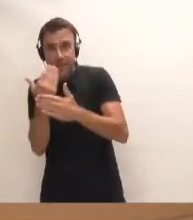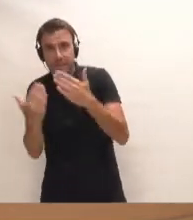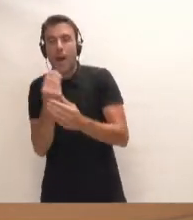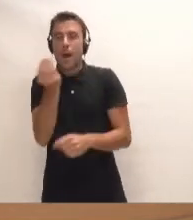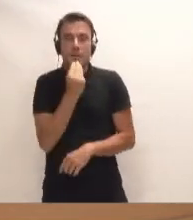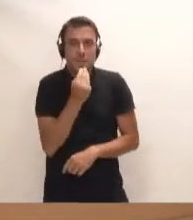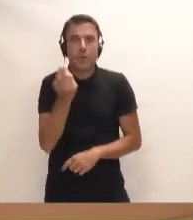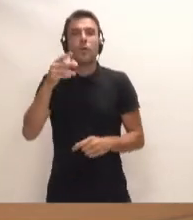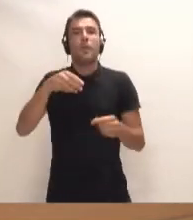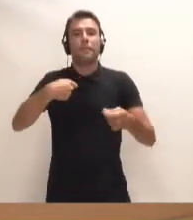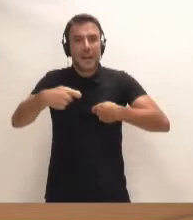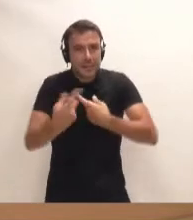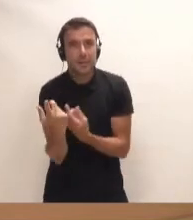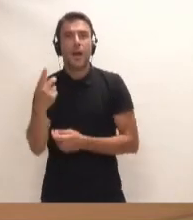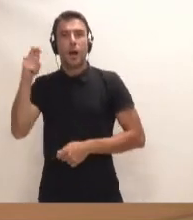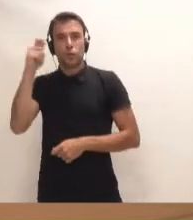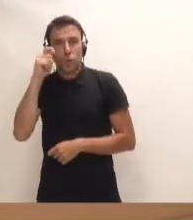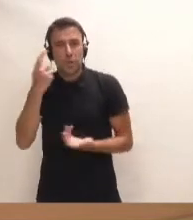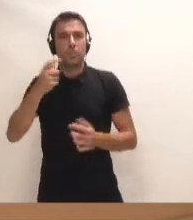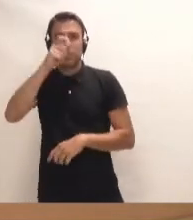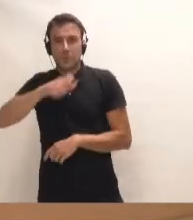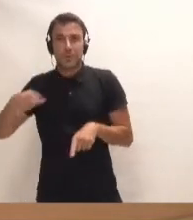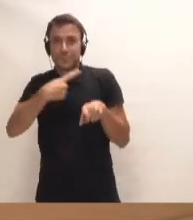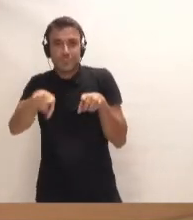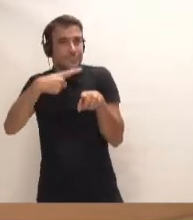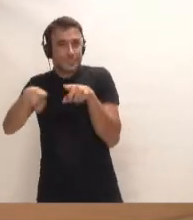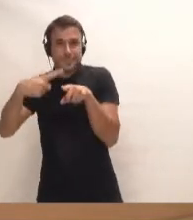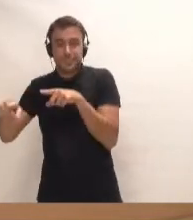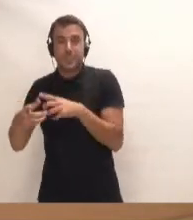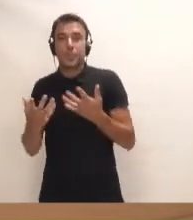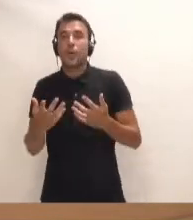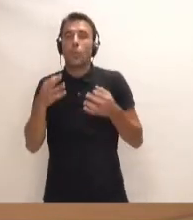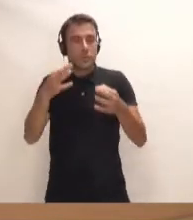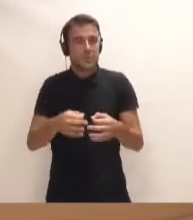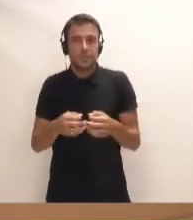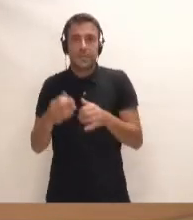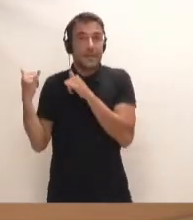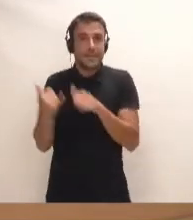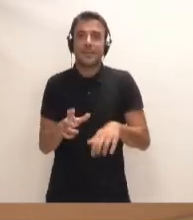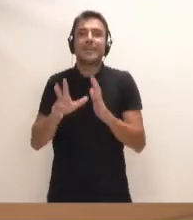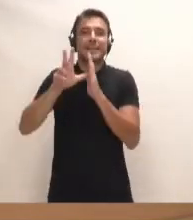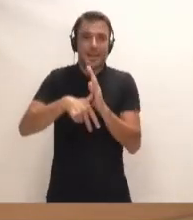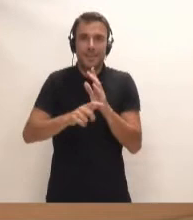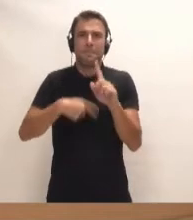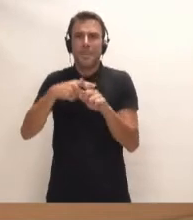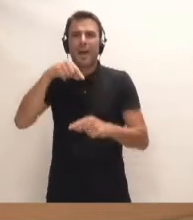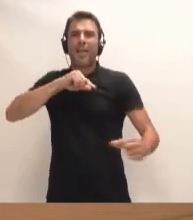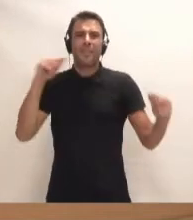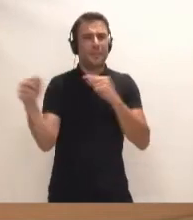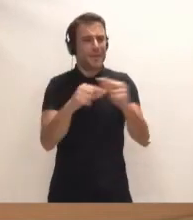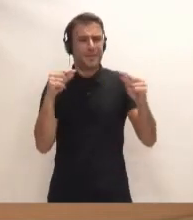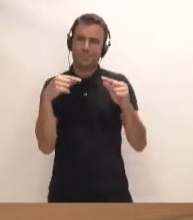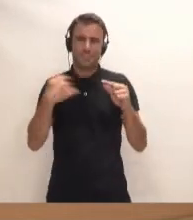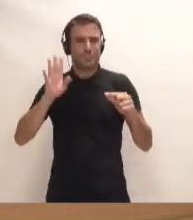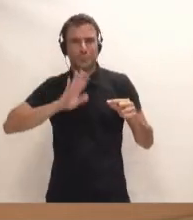pasajeros, turismo, etcétera. Como siempre, llegamos tarde y sobre todo además en un debate contaminado. En un debate contaminado